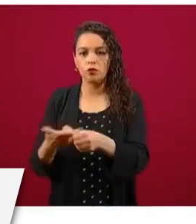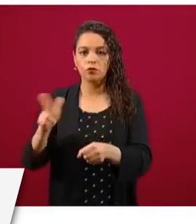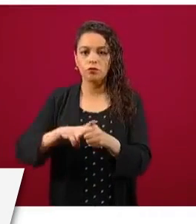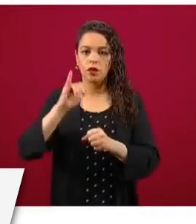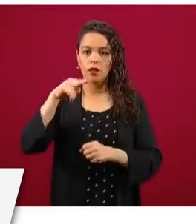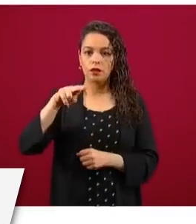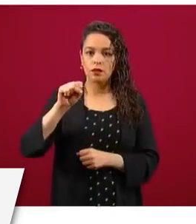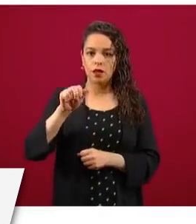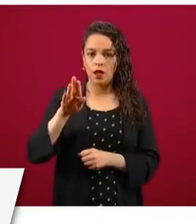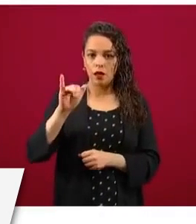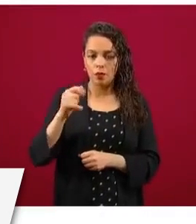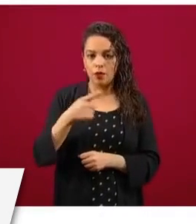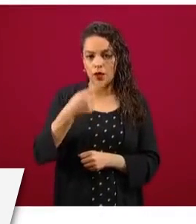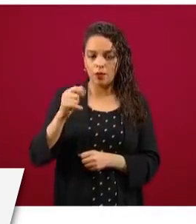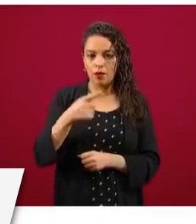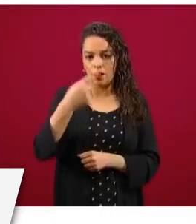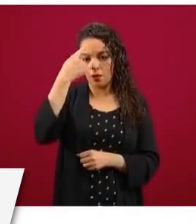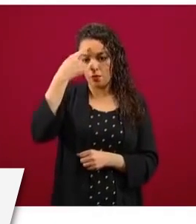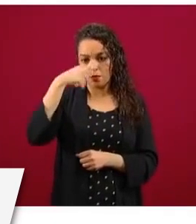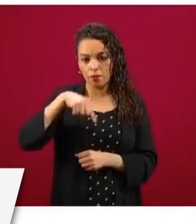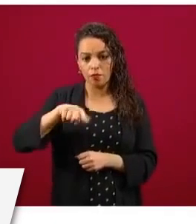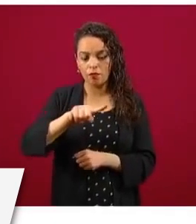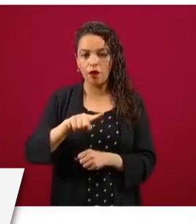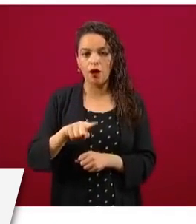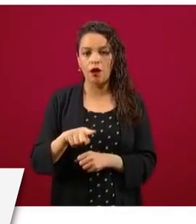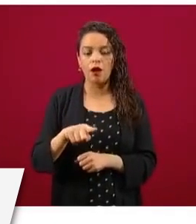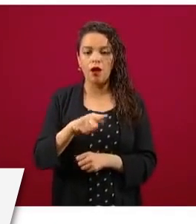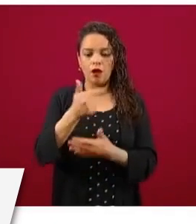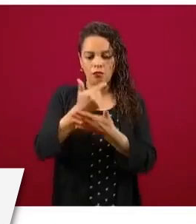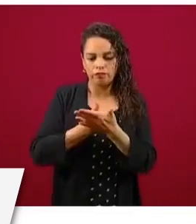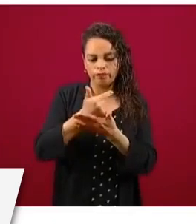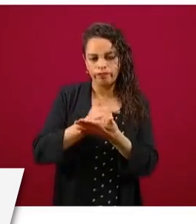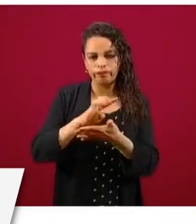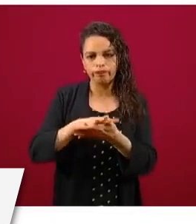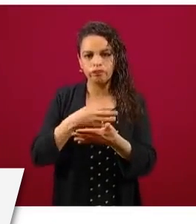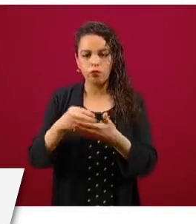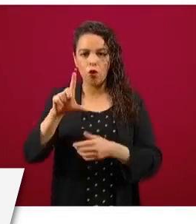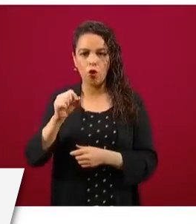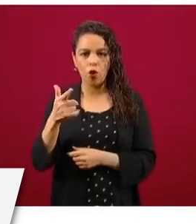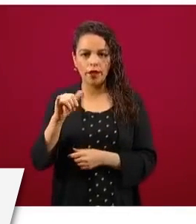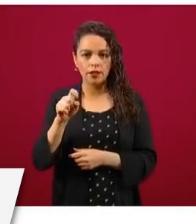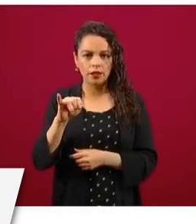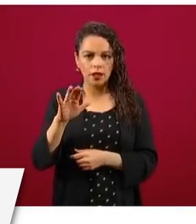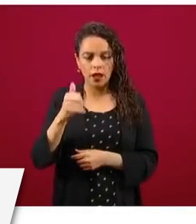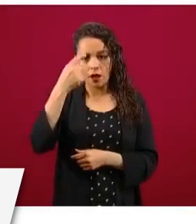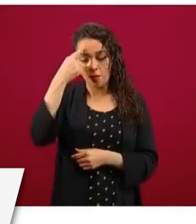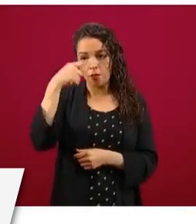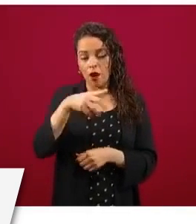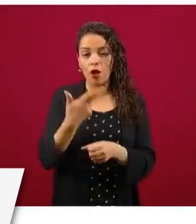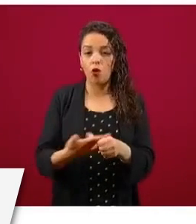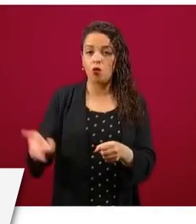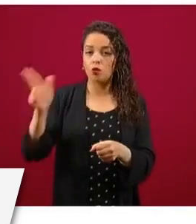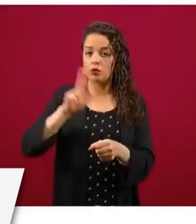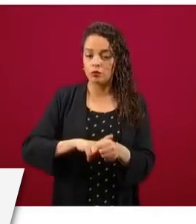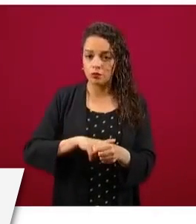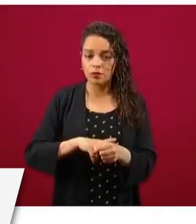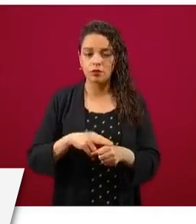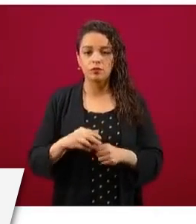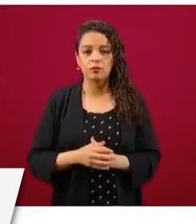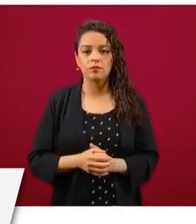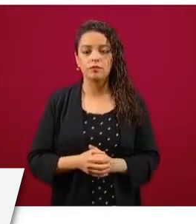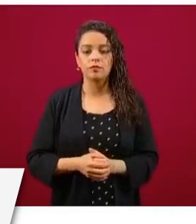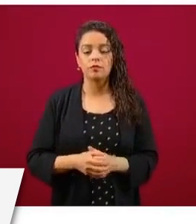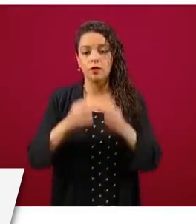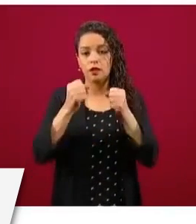reconversión de unidades operativas y de bonques logísticos, la seguridad de instalaciones hospitalarias, la seguridad de almacenes,